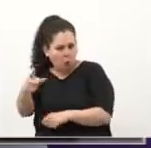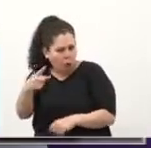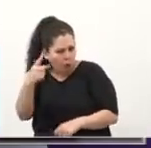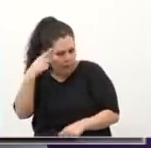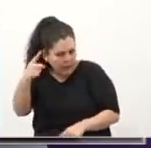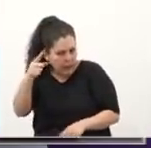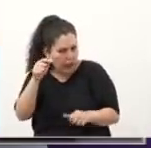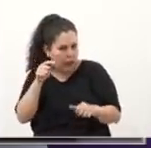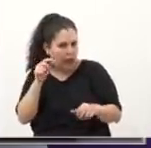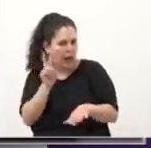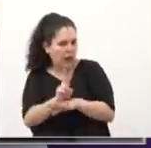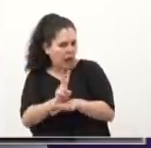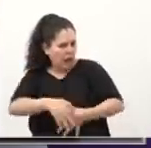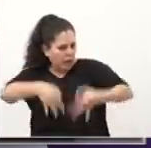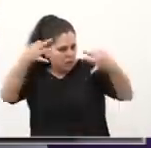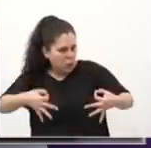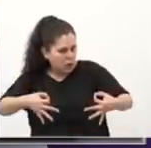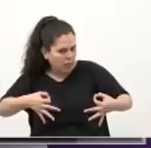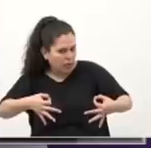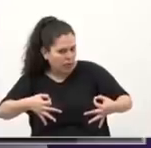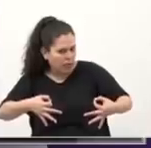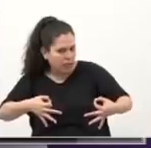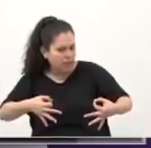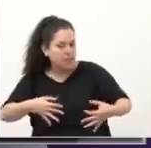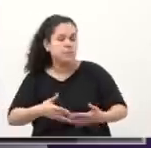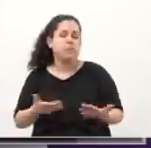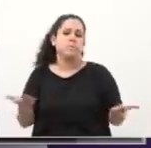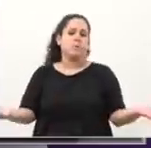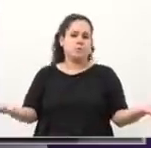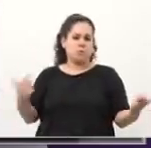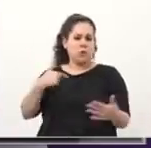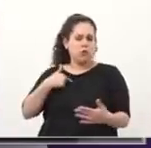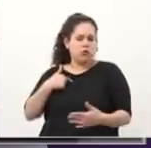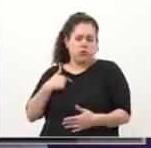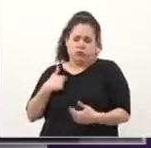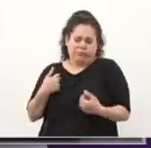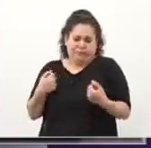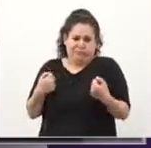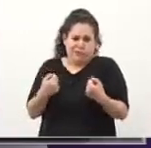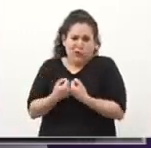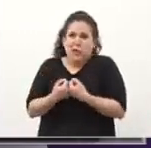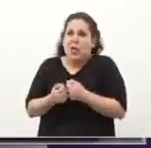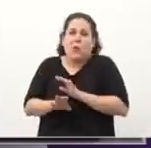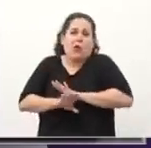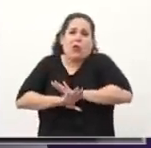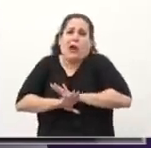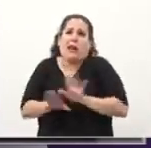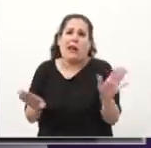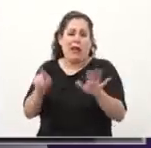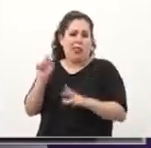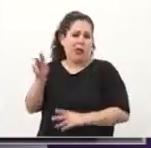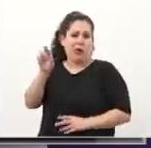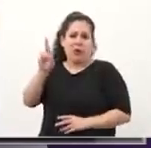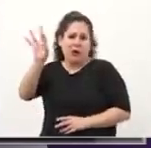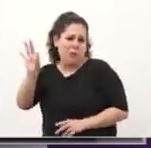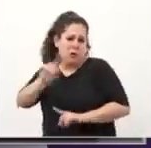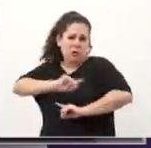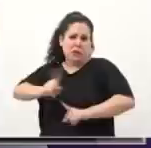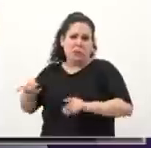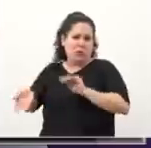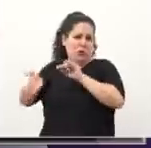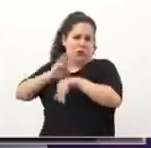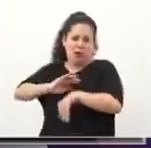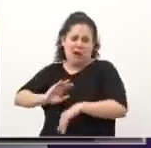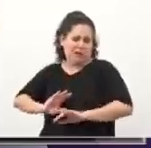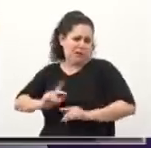Tiempo cumplido. Solaro tiene un minuto para responder. Tiempo. Está claro que yo no comparto nada de lo que dice el PRO y lo que dice acá la RETA. Estamos en contra.